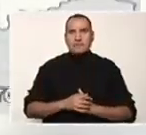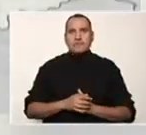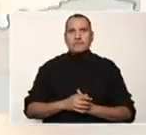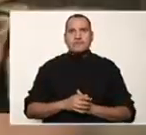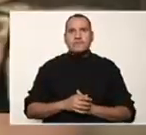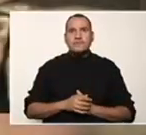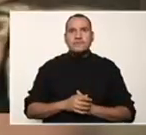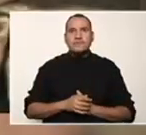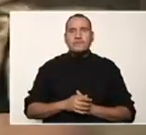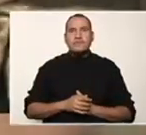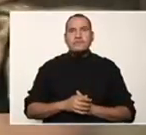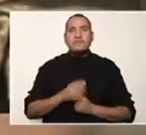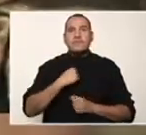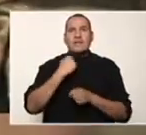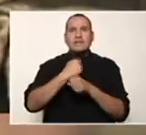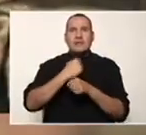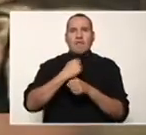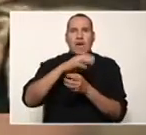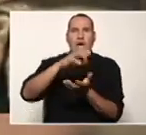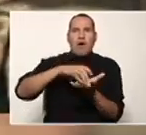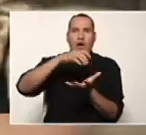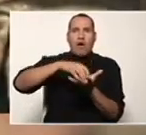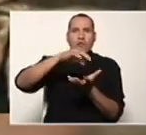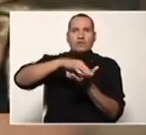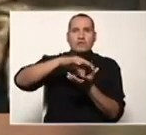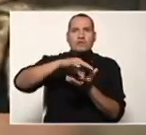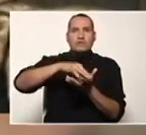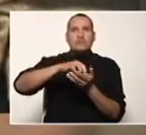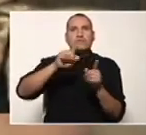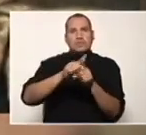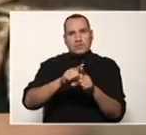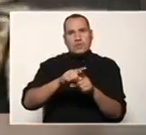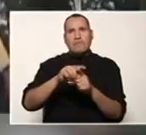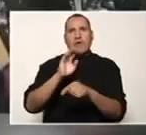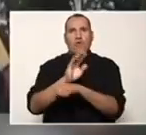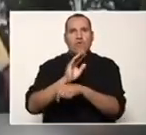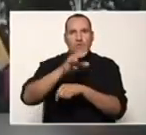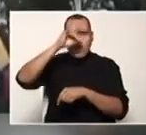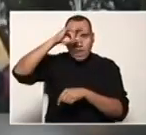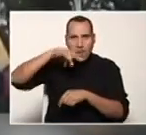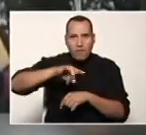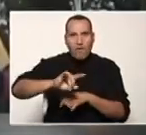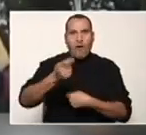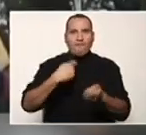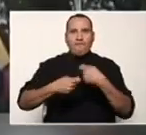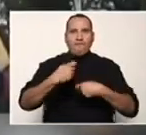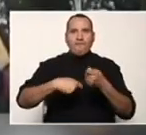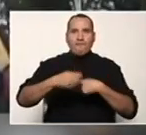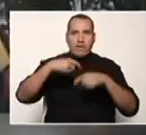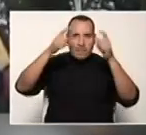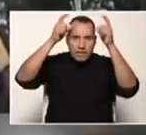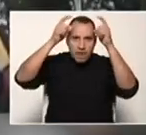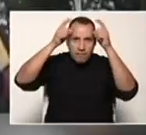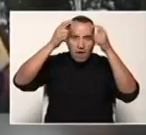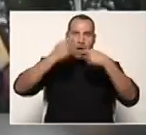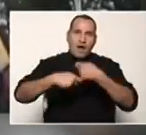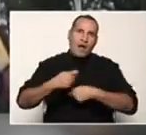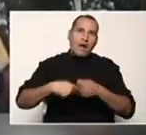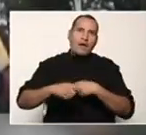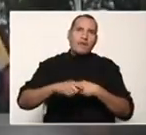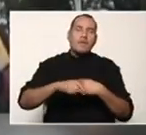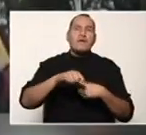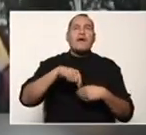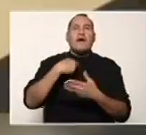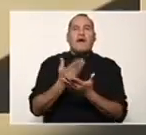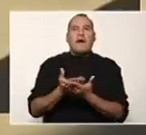Se dedicó a la agricultura y a la ganadería en los llanos de Barinas, realizando comercio de ganado desde los llanos hacia la ciudad